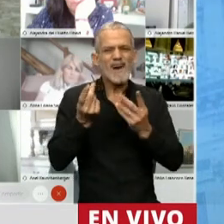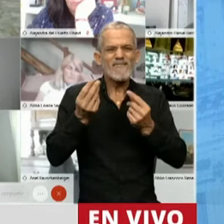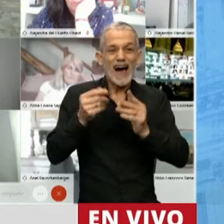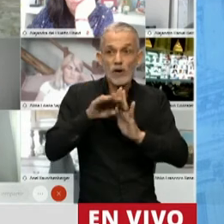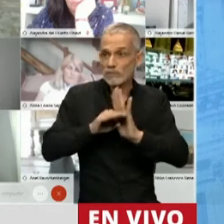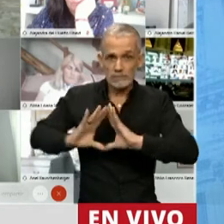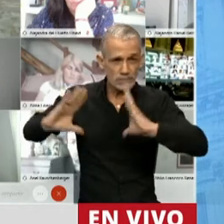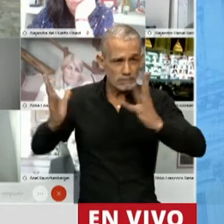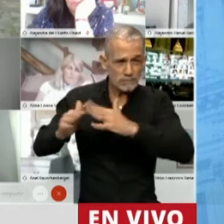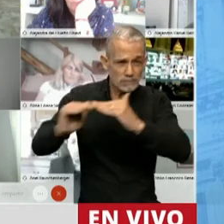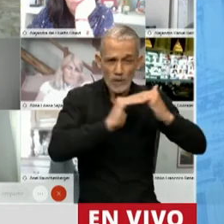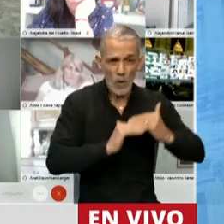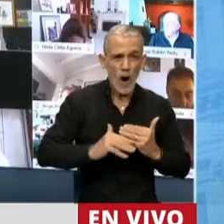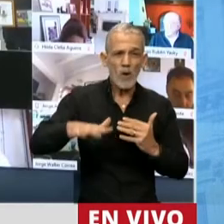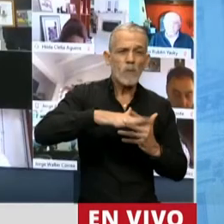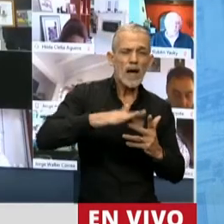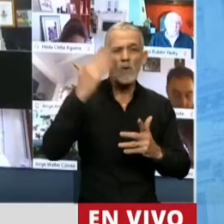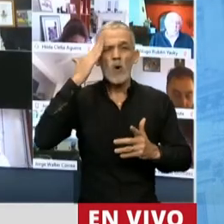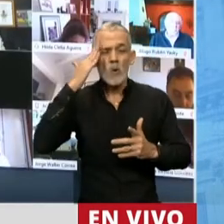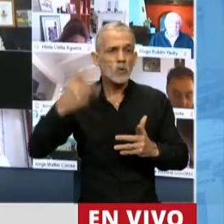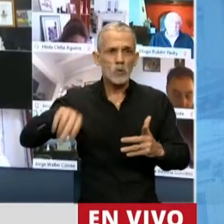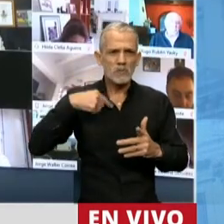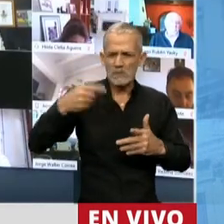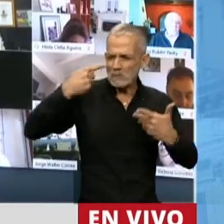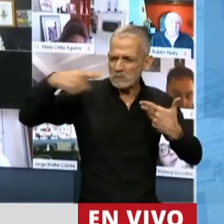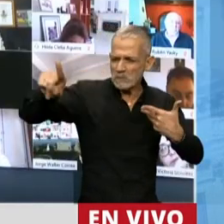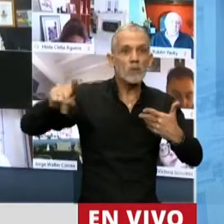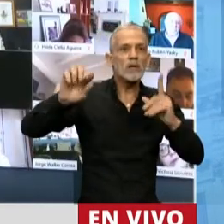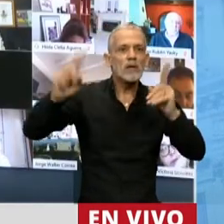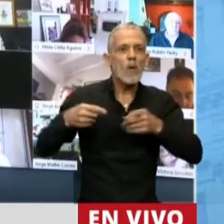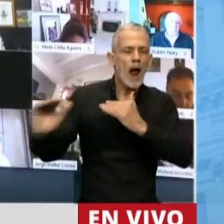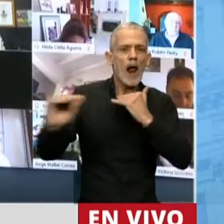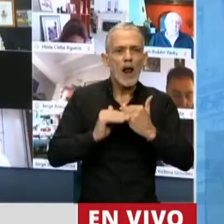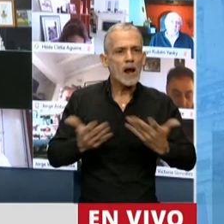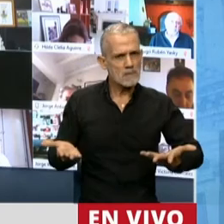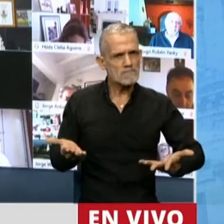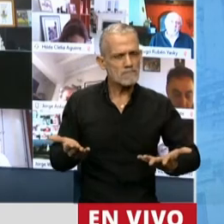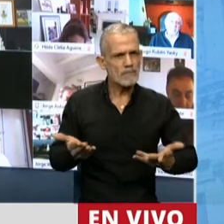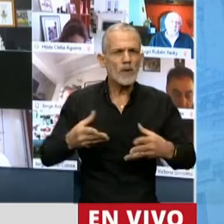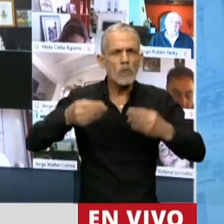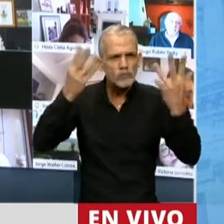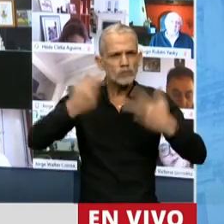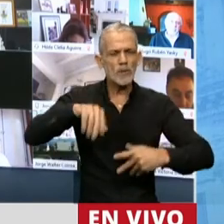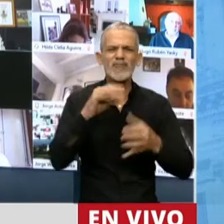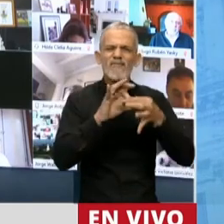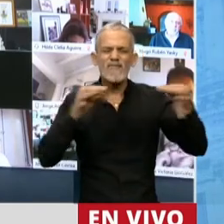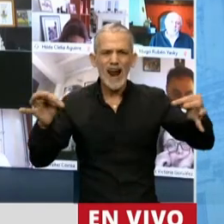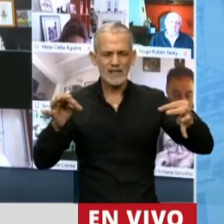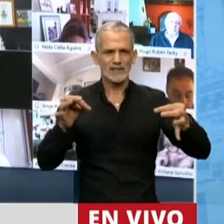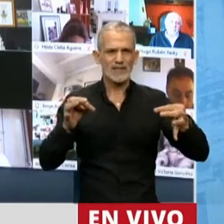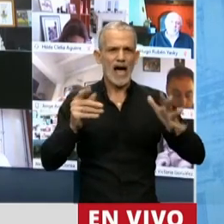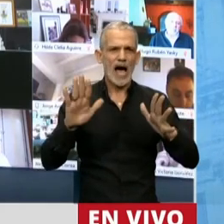que nos hermanan con pueblos y con culturas que jamás oímos hablar. Usamos con demasiada frecuencia la frase,